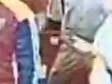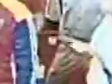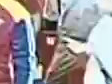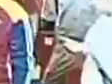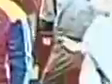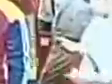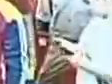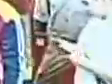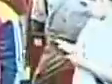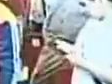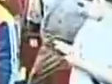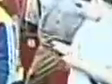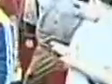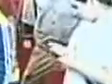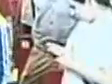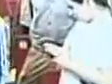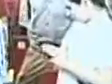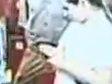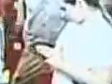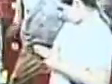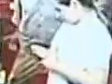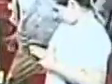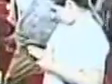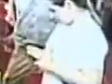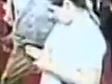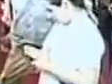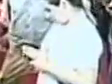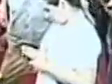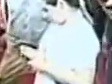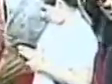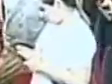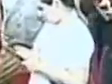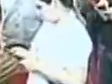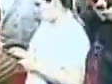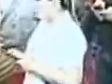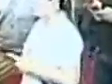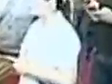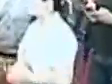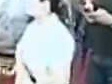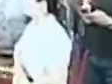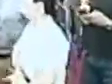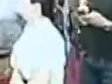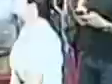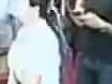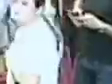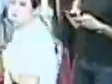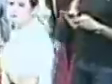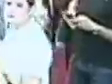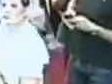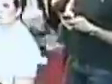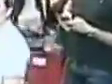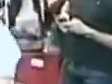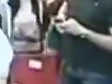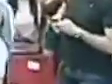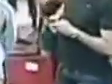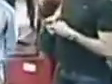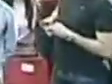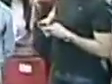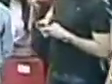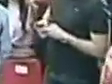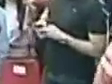vas a volver. Y te diré que muy tarde ya, hasta ahí sigue tu camino.